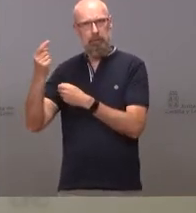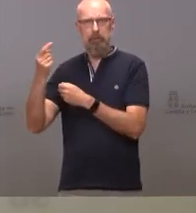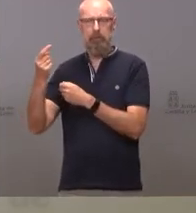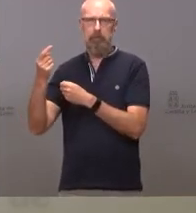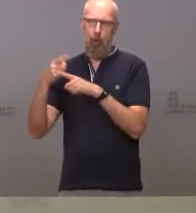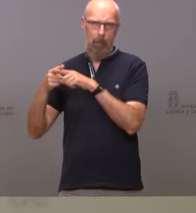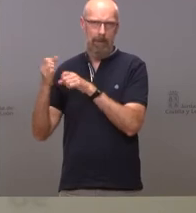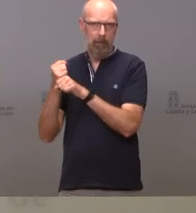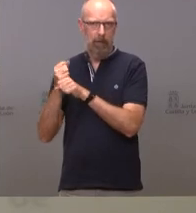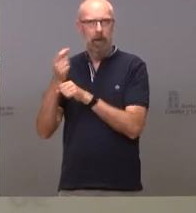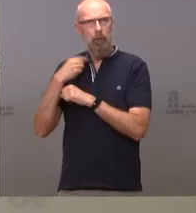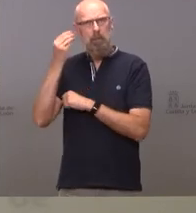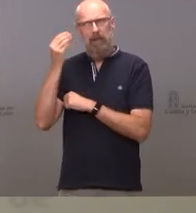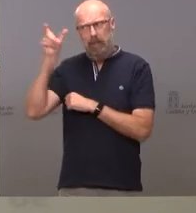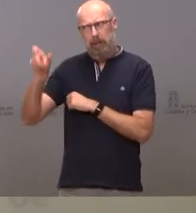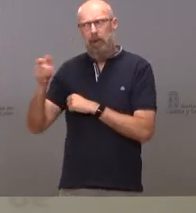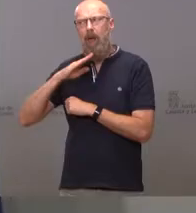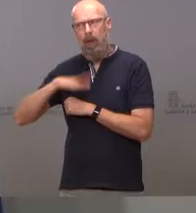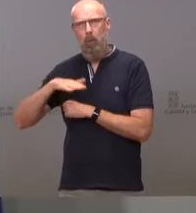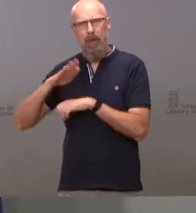departamento? Gracias.